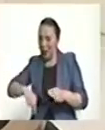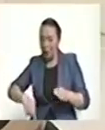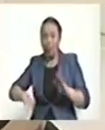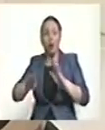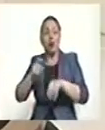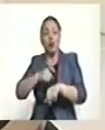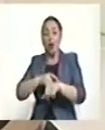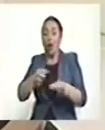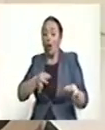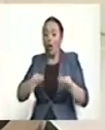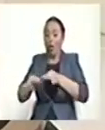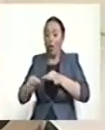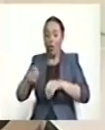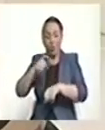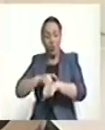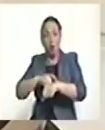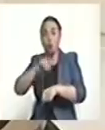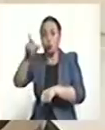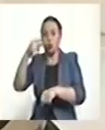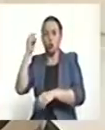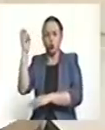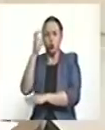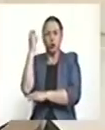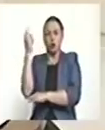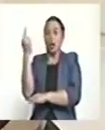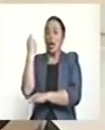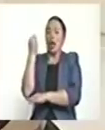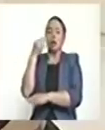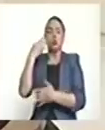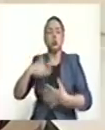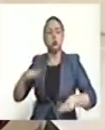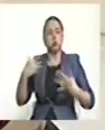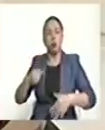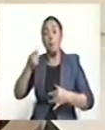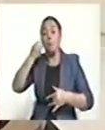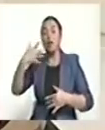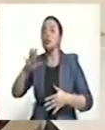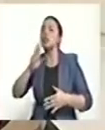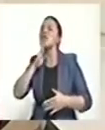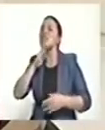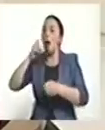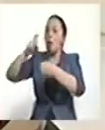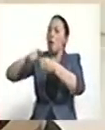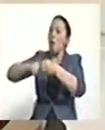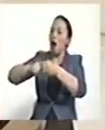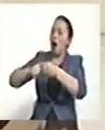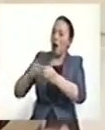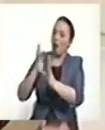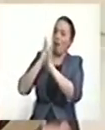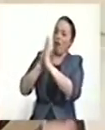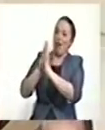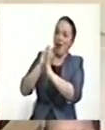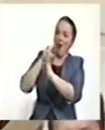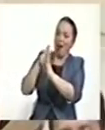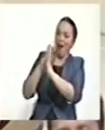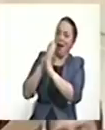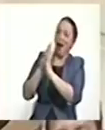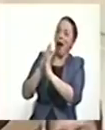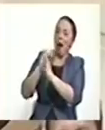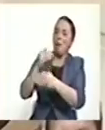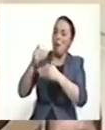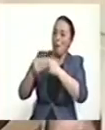temporalidad, señor Fiscal General de la Nación, se vaya extendiendo en función de quienes van llegando en la fila de los procesados.